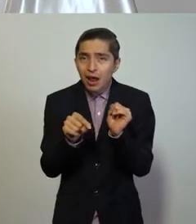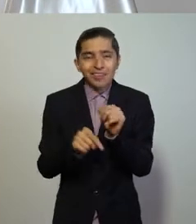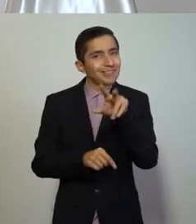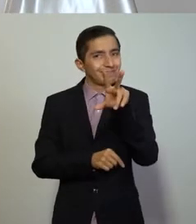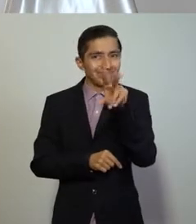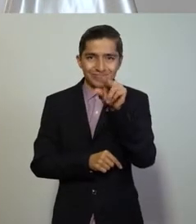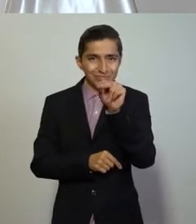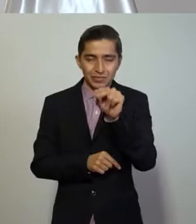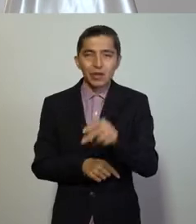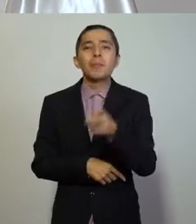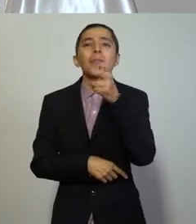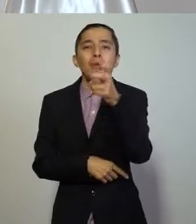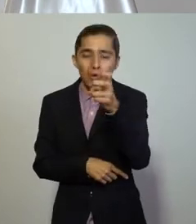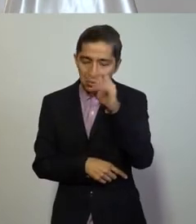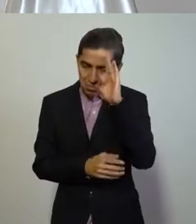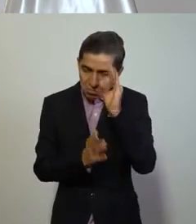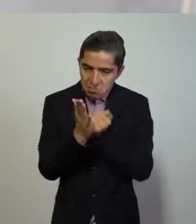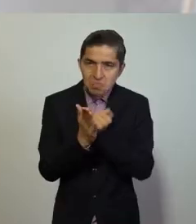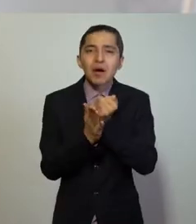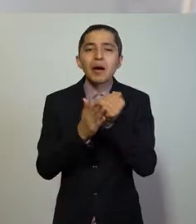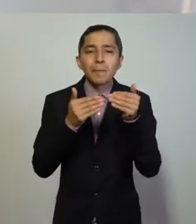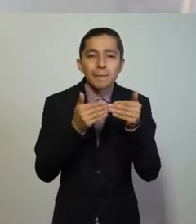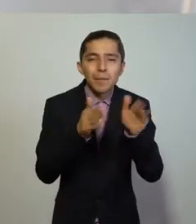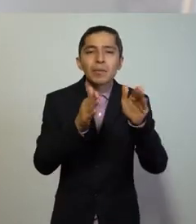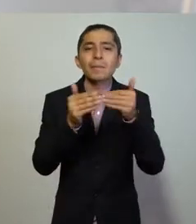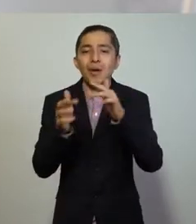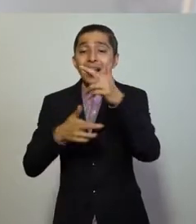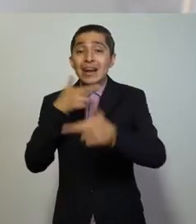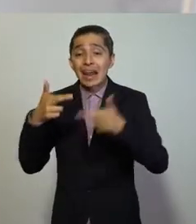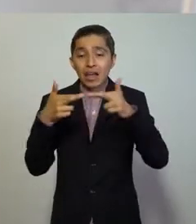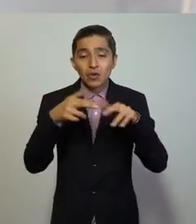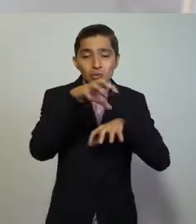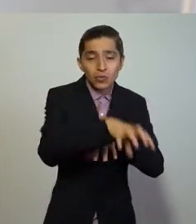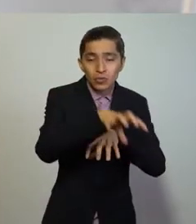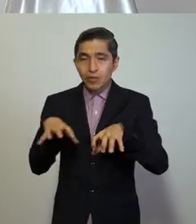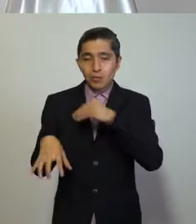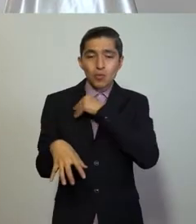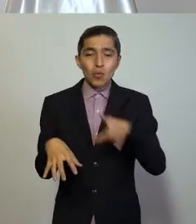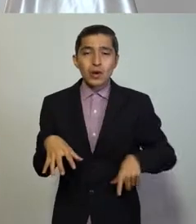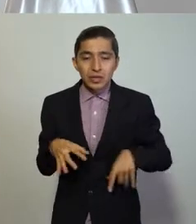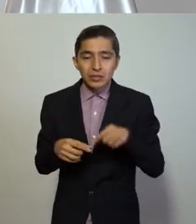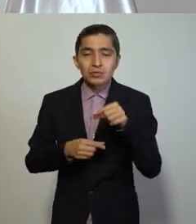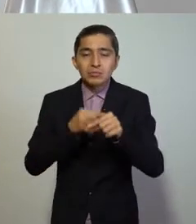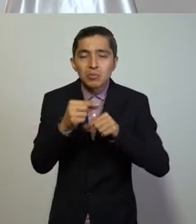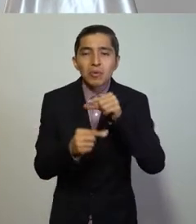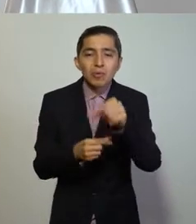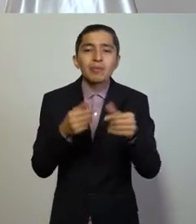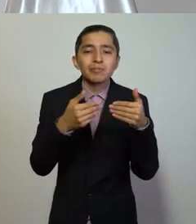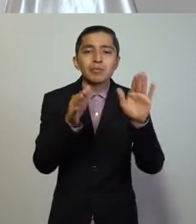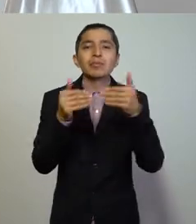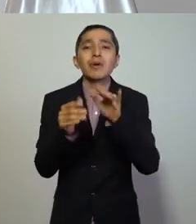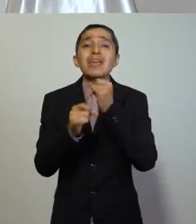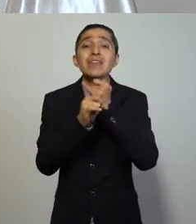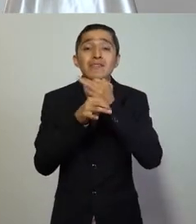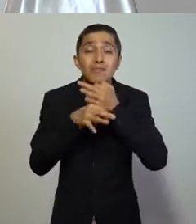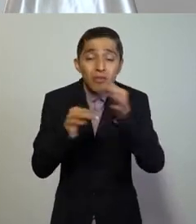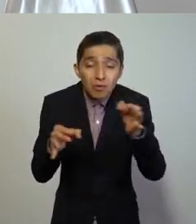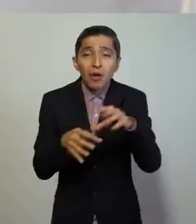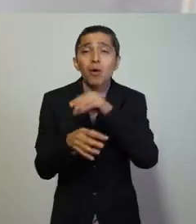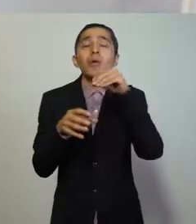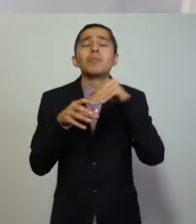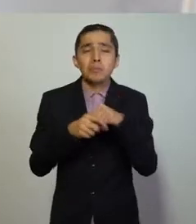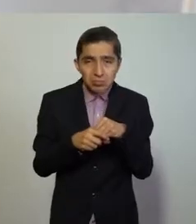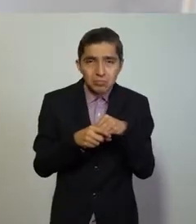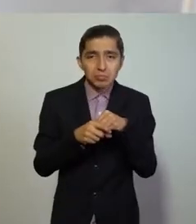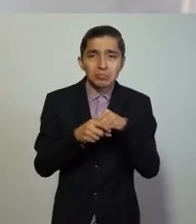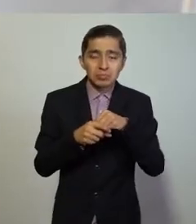razón, las decisiones de reapertura se tomarán por regiones y municipios con la información y el seguimiento puntual